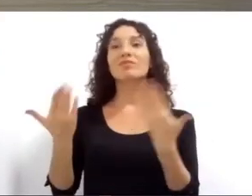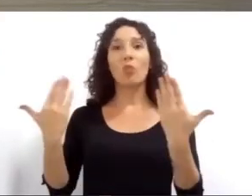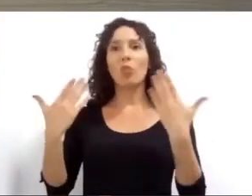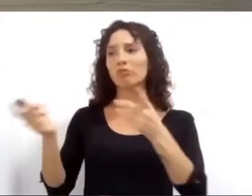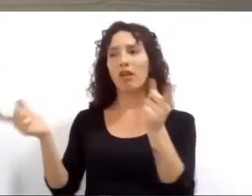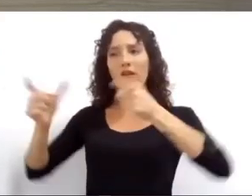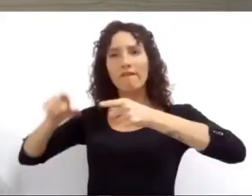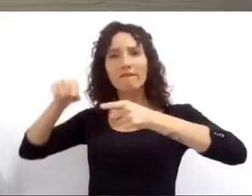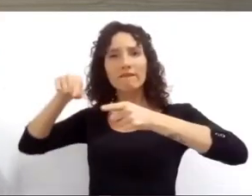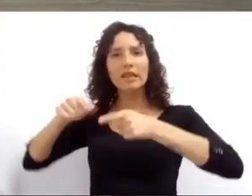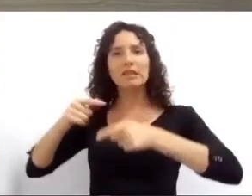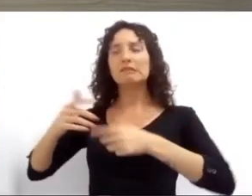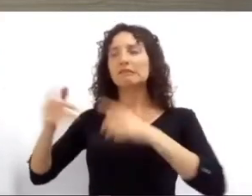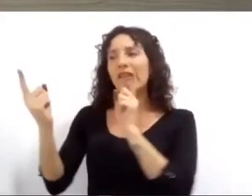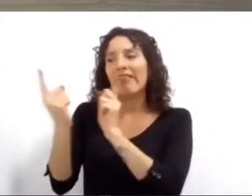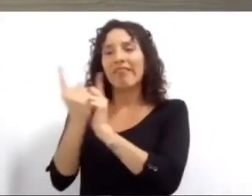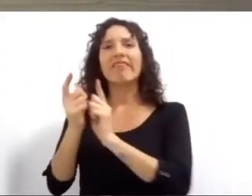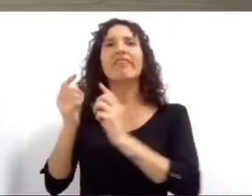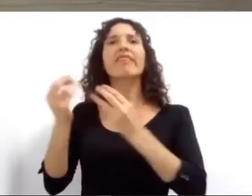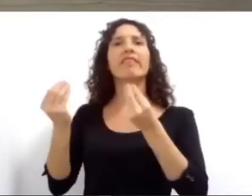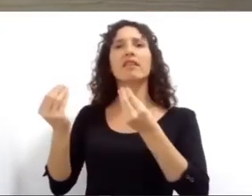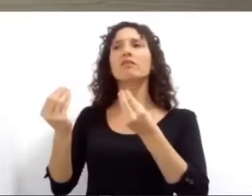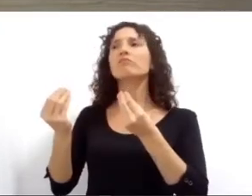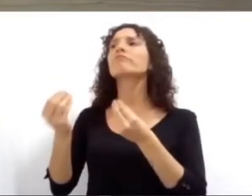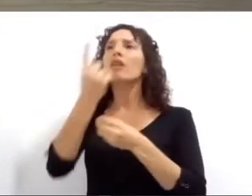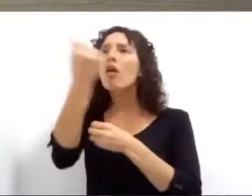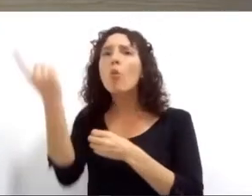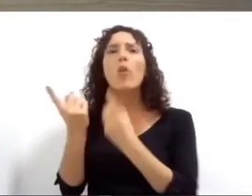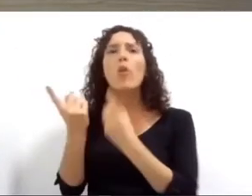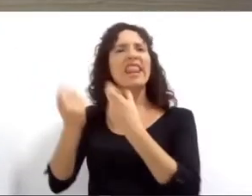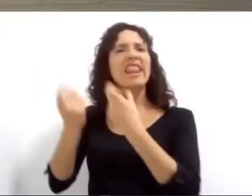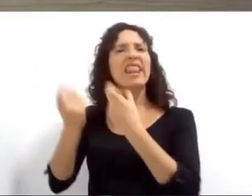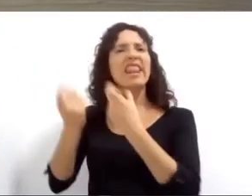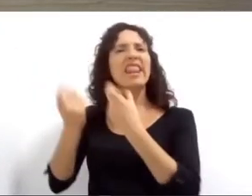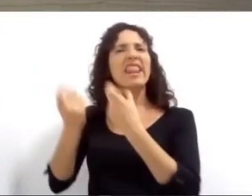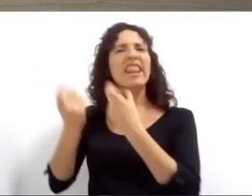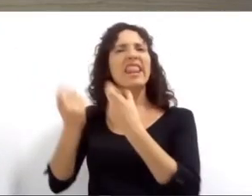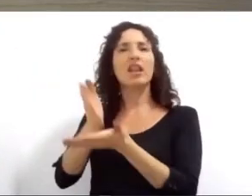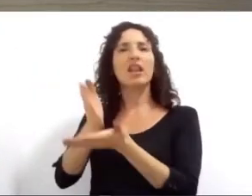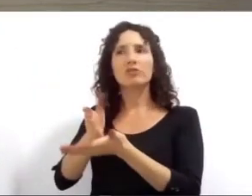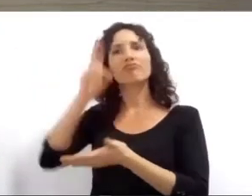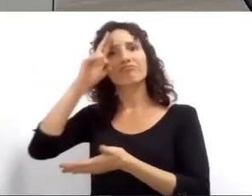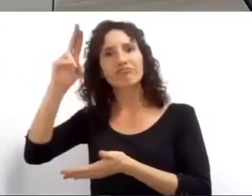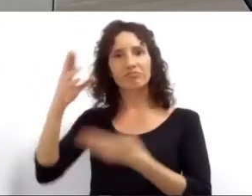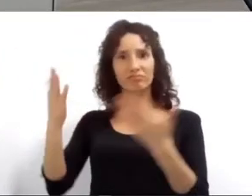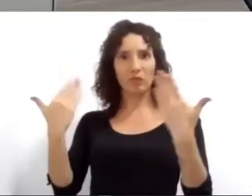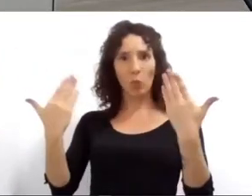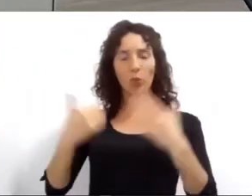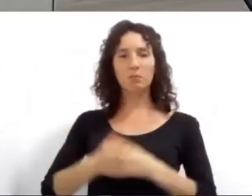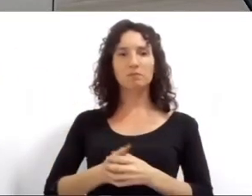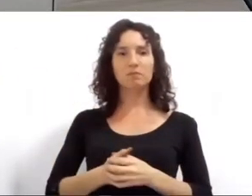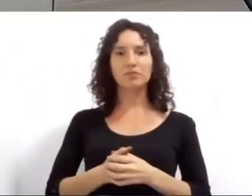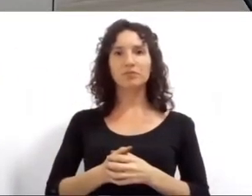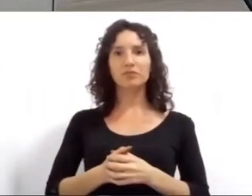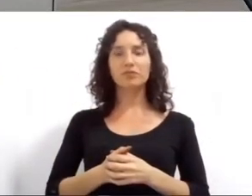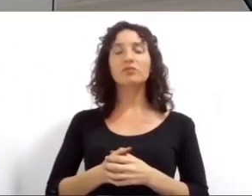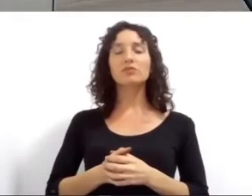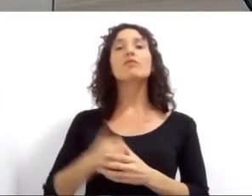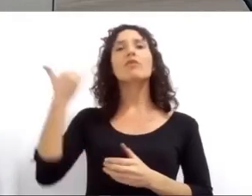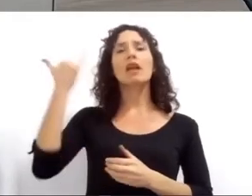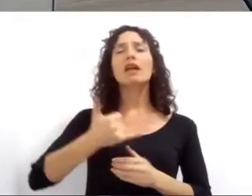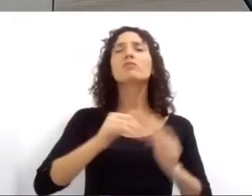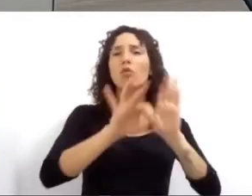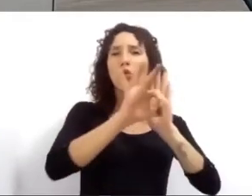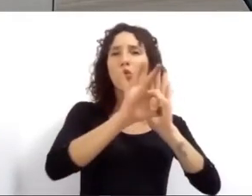necesidades es garantizar derechos junto a la organización TG de Padres y la especialista Alexia Ratazzi reglamentamos la